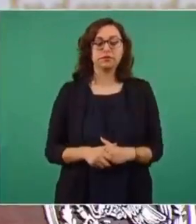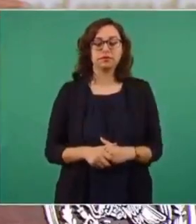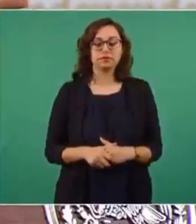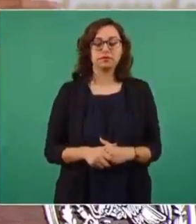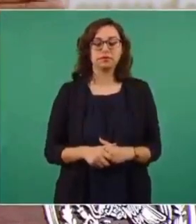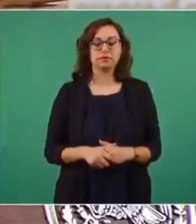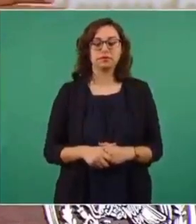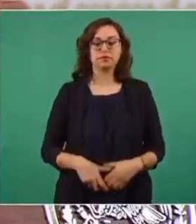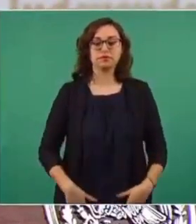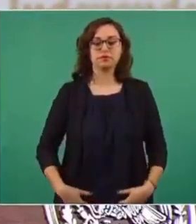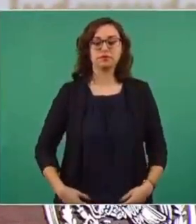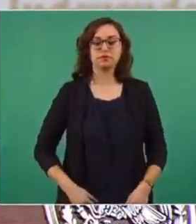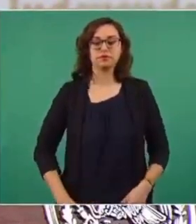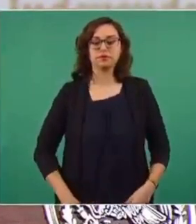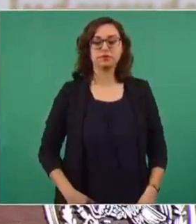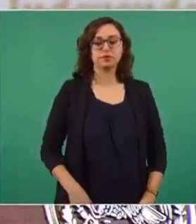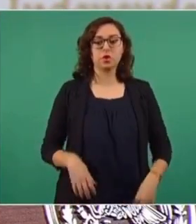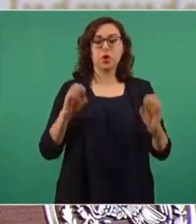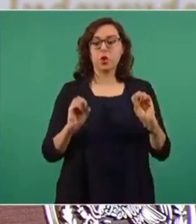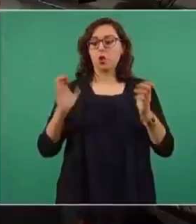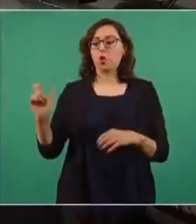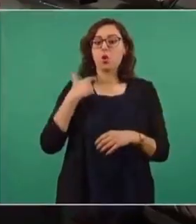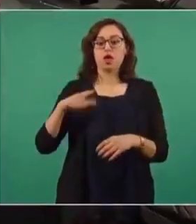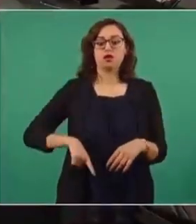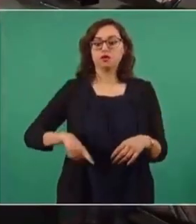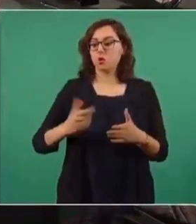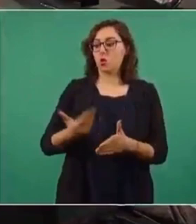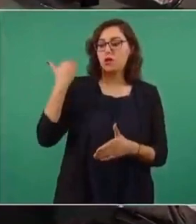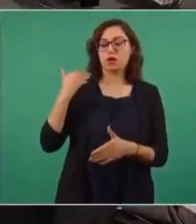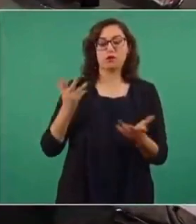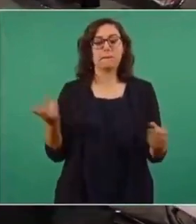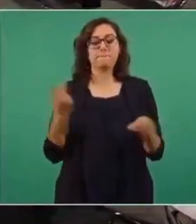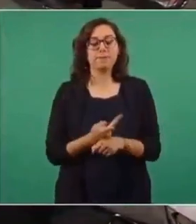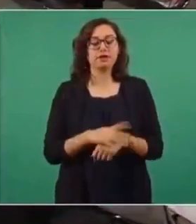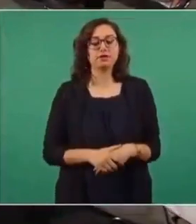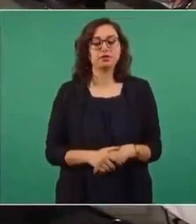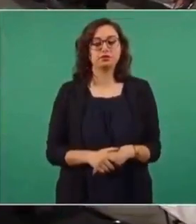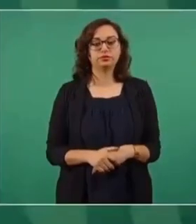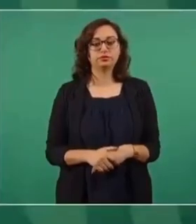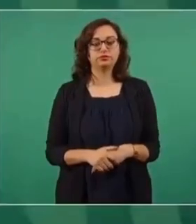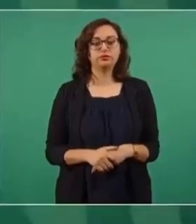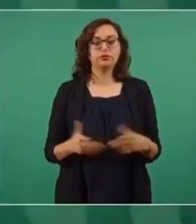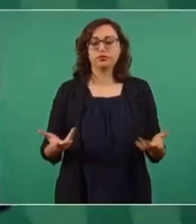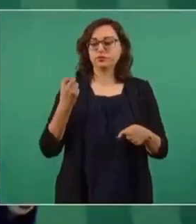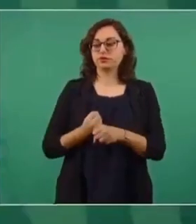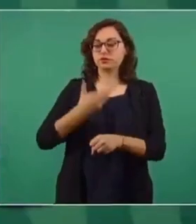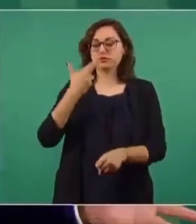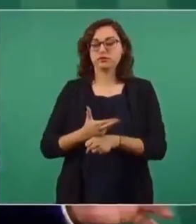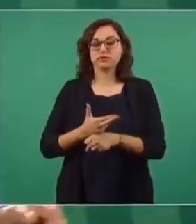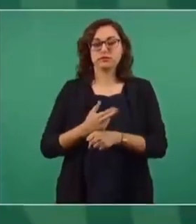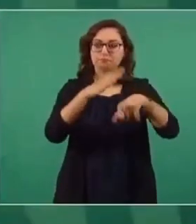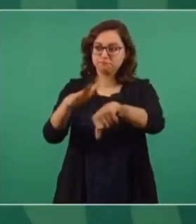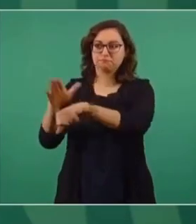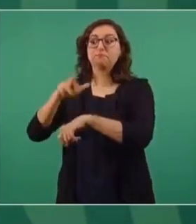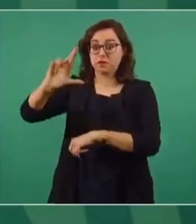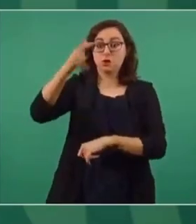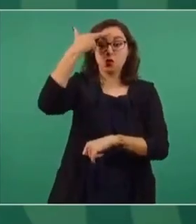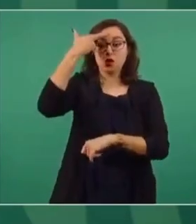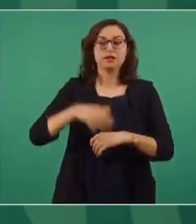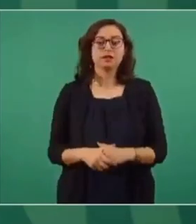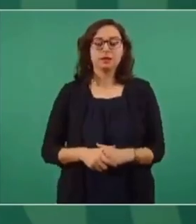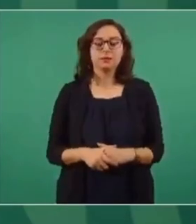O lo que se hizo en el gobierno pasado, de que iban los secretarios a hacerse cargo de un Estado cuando había elecciones. A veces